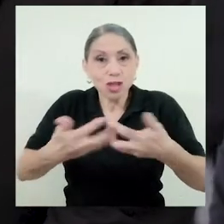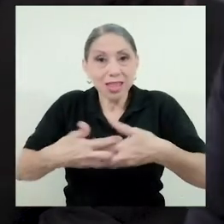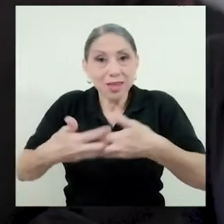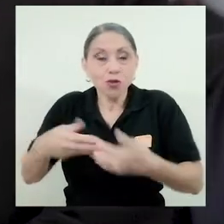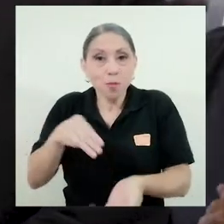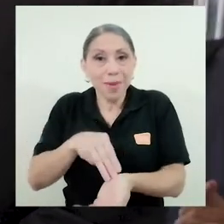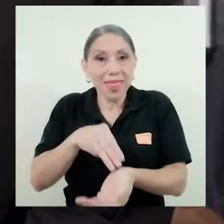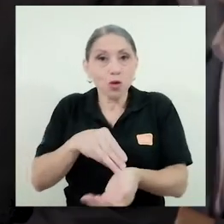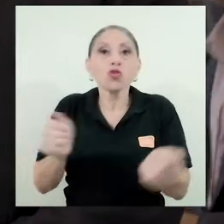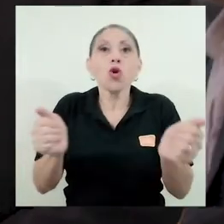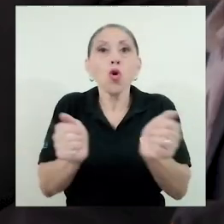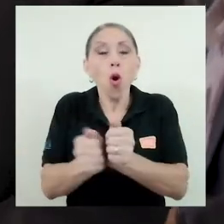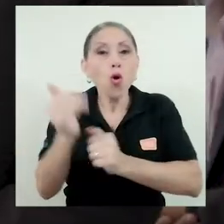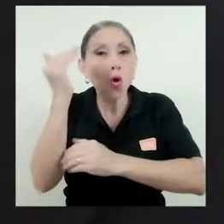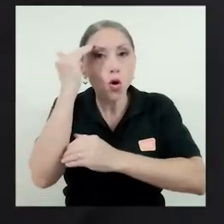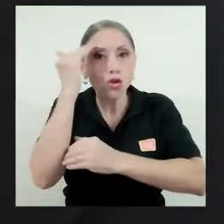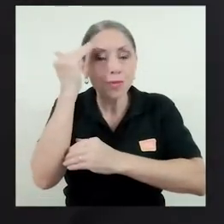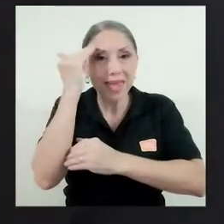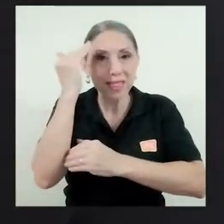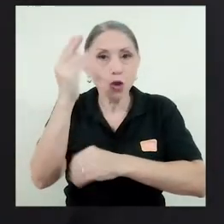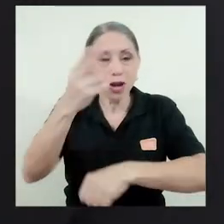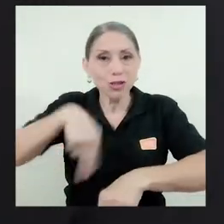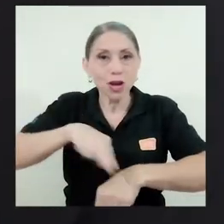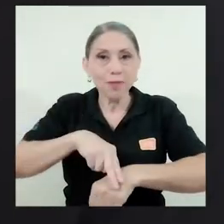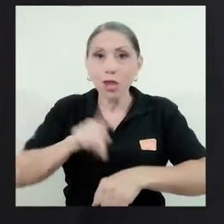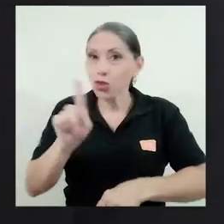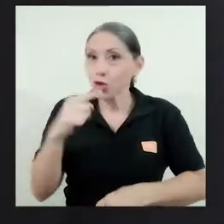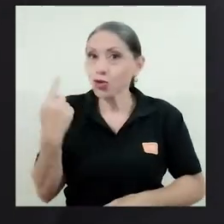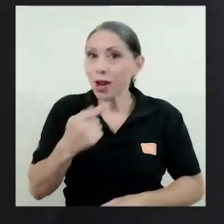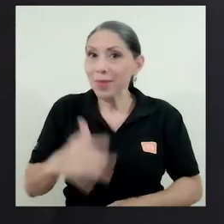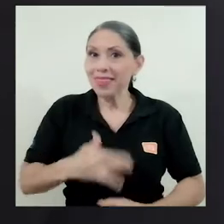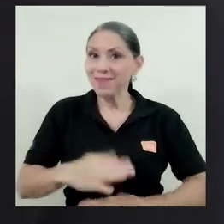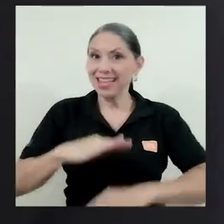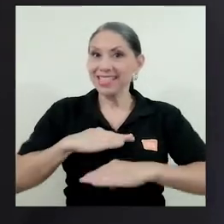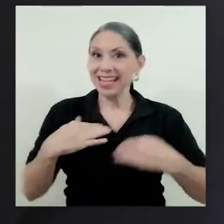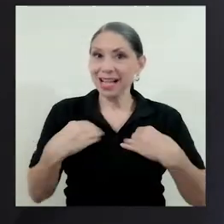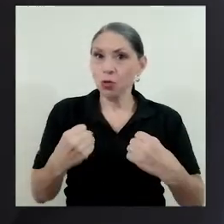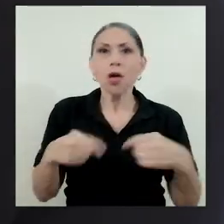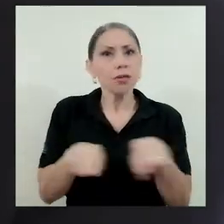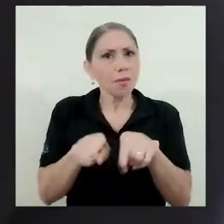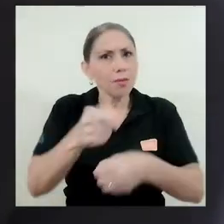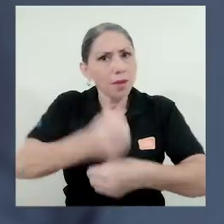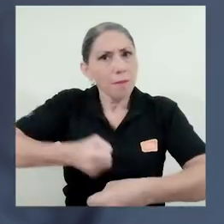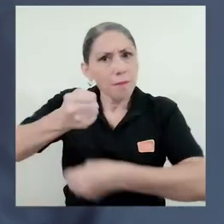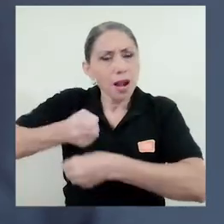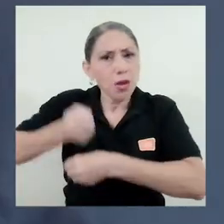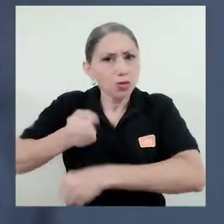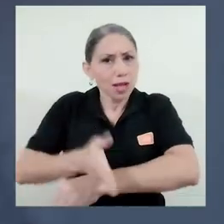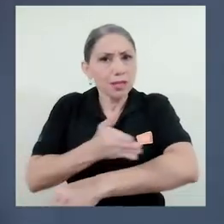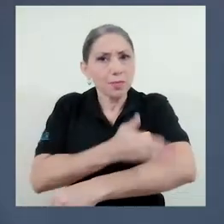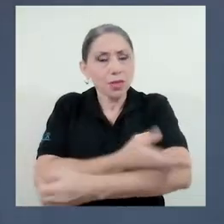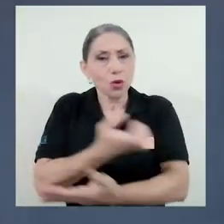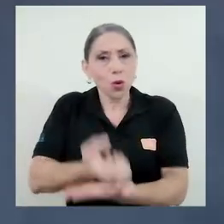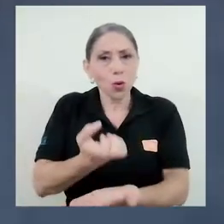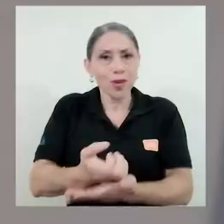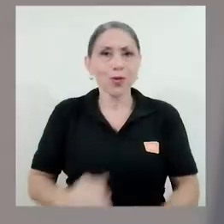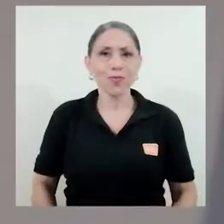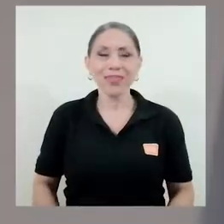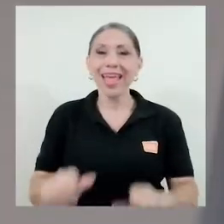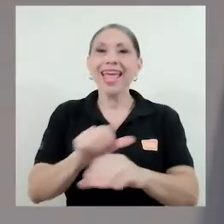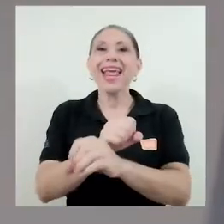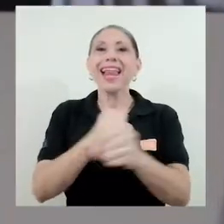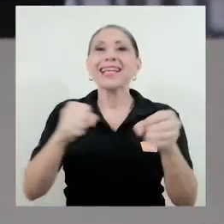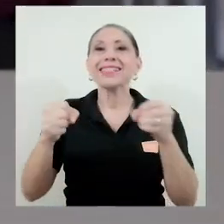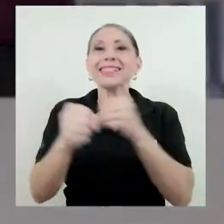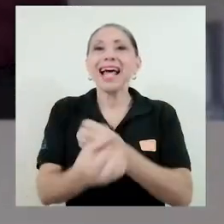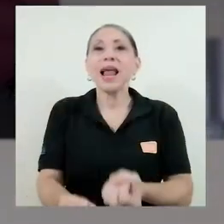médicos con conocimiento nacional, generaremos no solo bienestar y salud para nuestra población, sino empleos y crecimiento económico. En